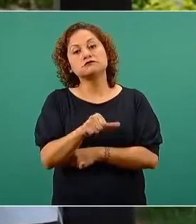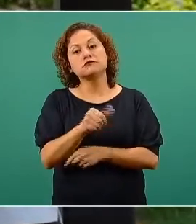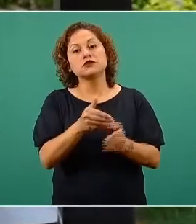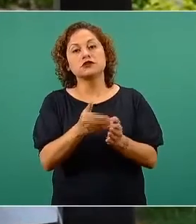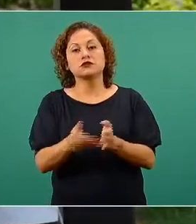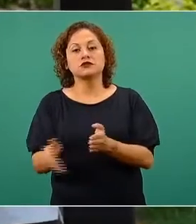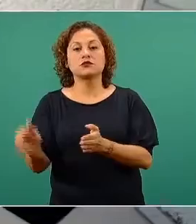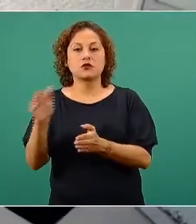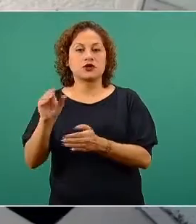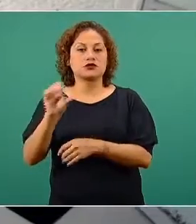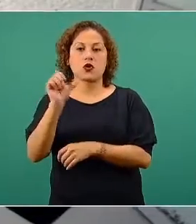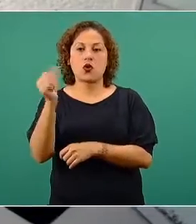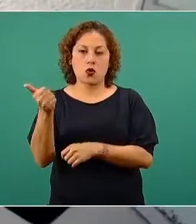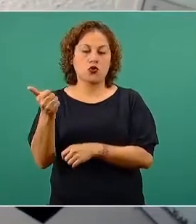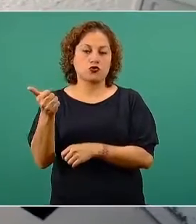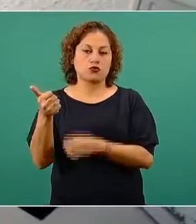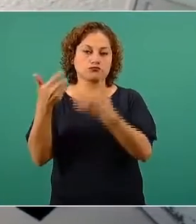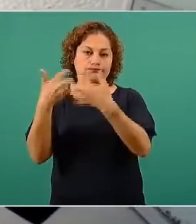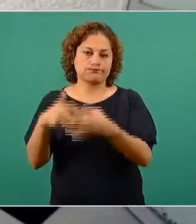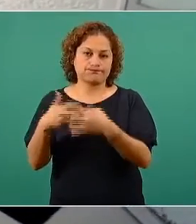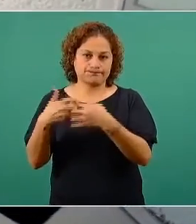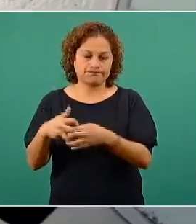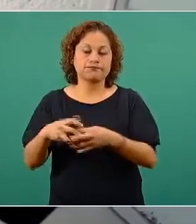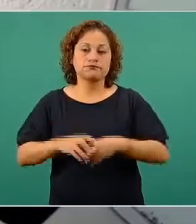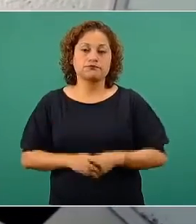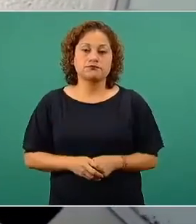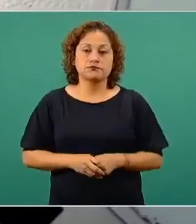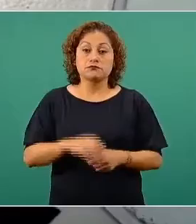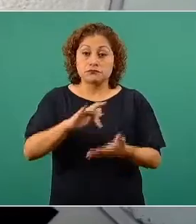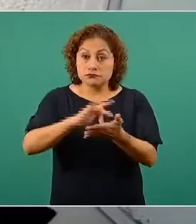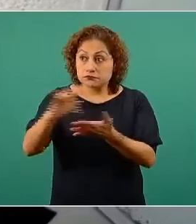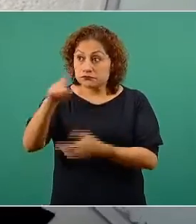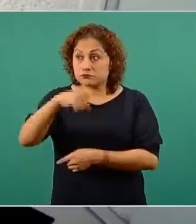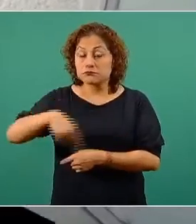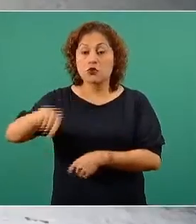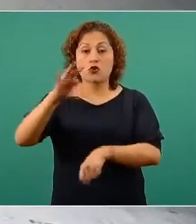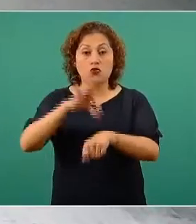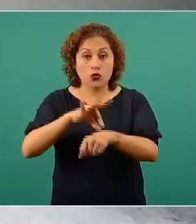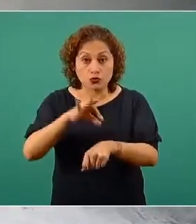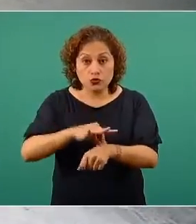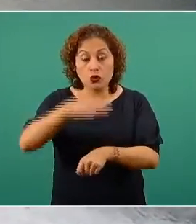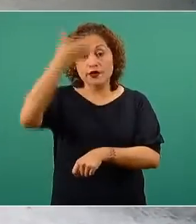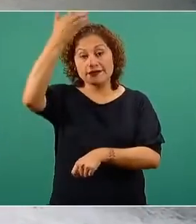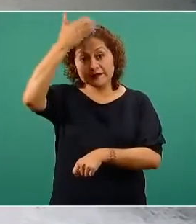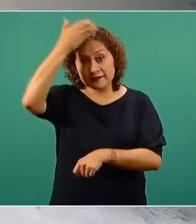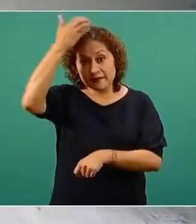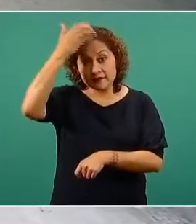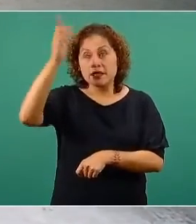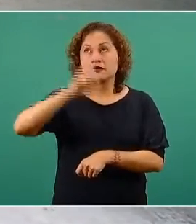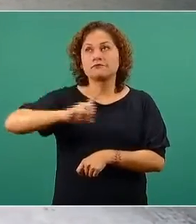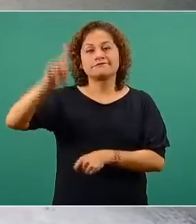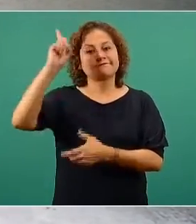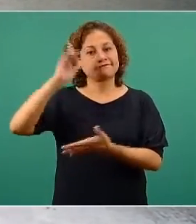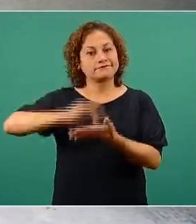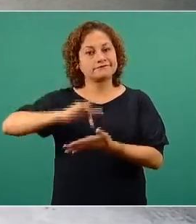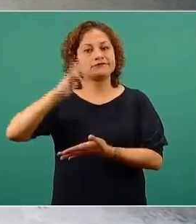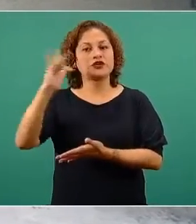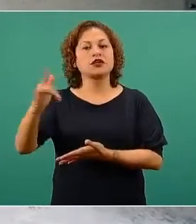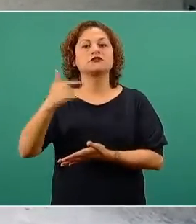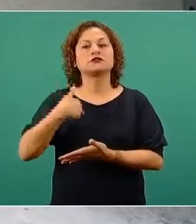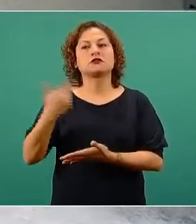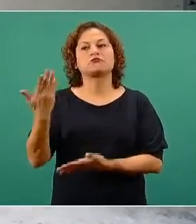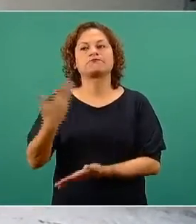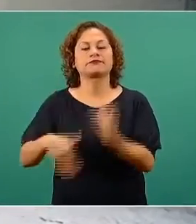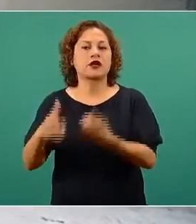de fosas nasales. Gracias a los médicos, a las enfermeras y a Dios principalmente, pude salir adelante.